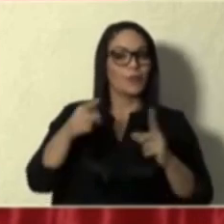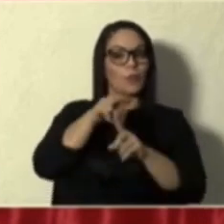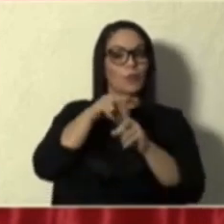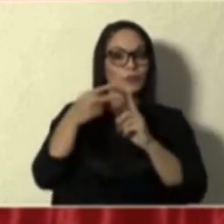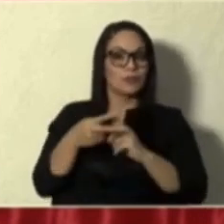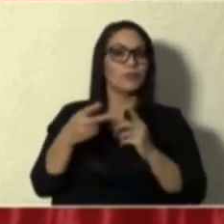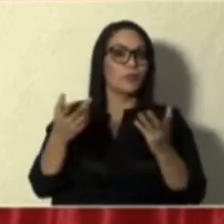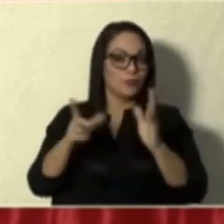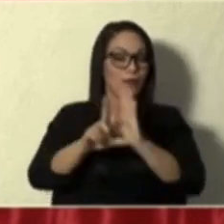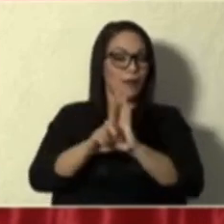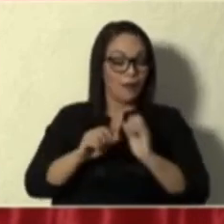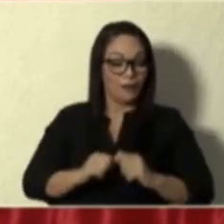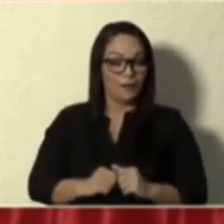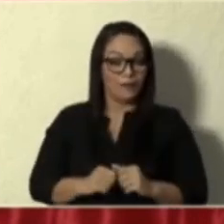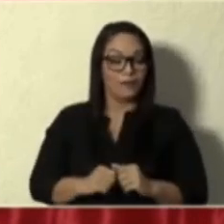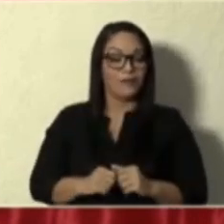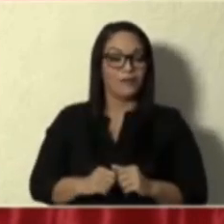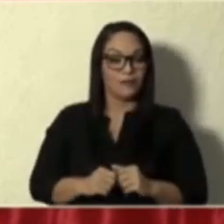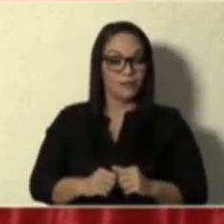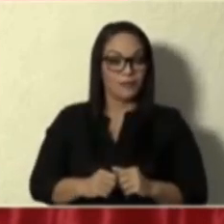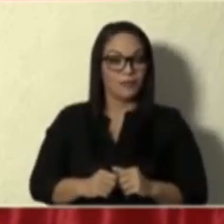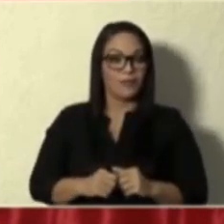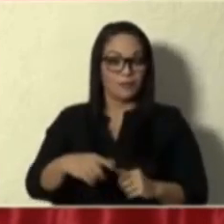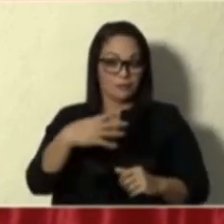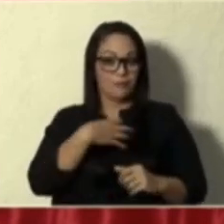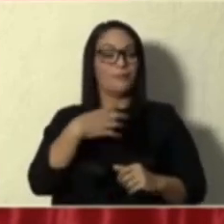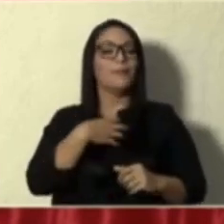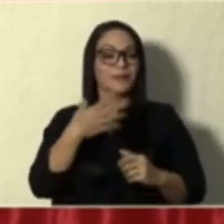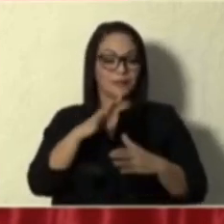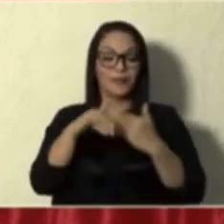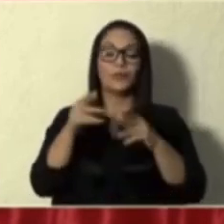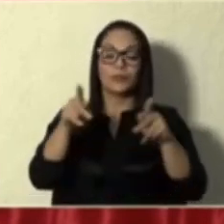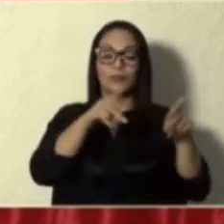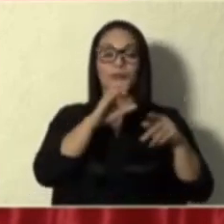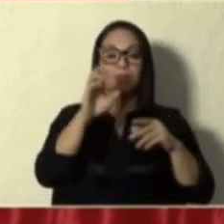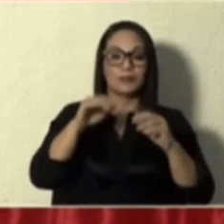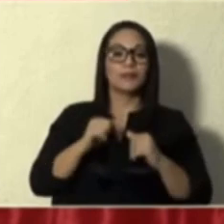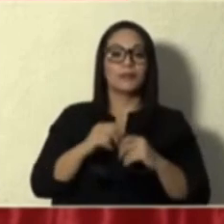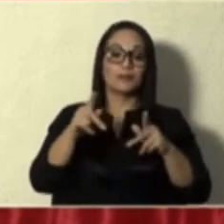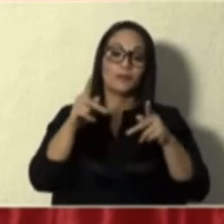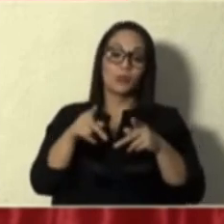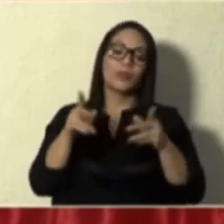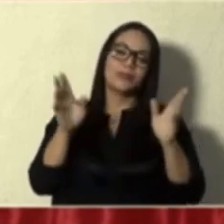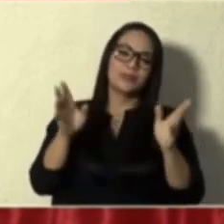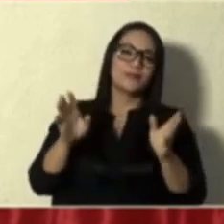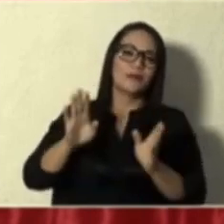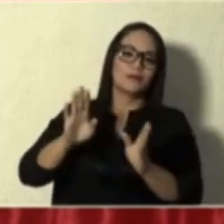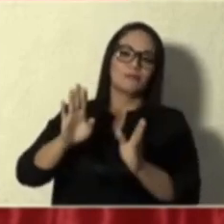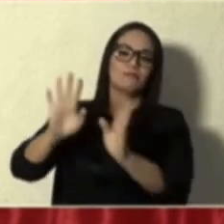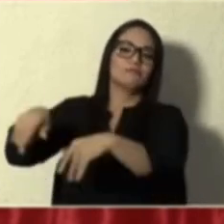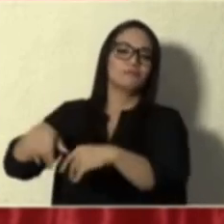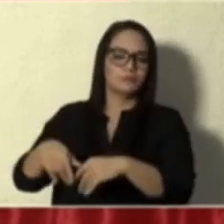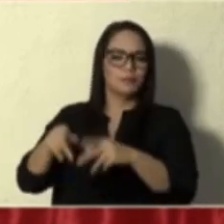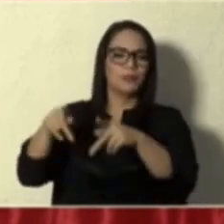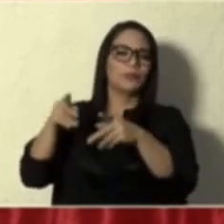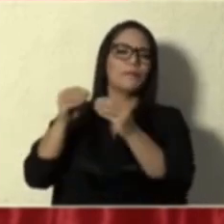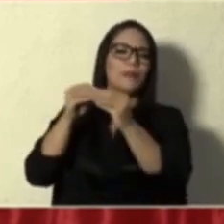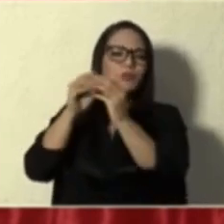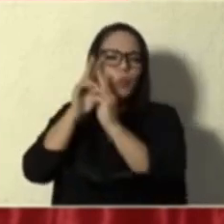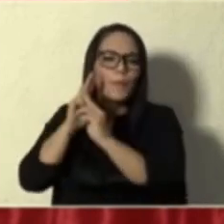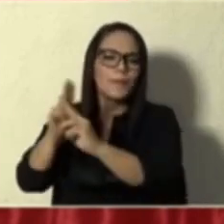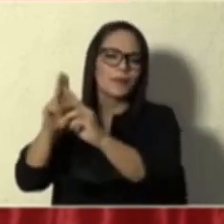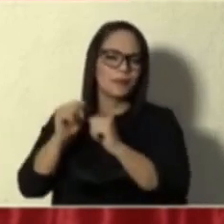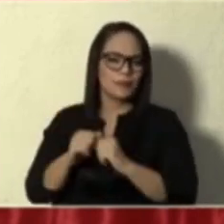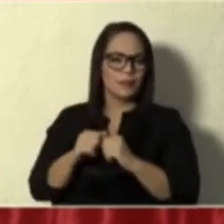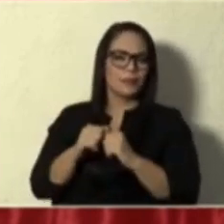legítima, nos pertenece a todos, a los invisibles sobre todo, a los don nadie, a los de